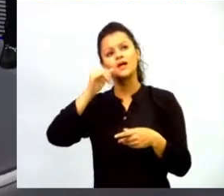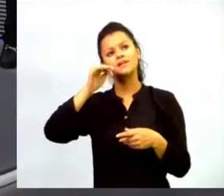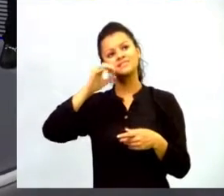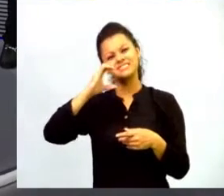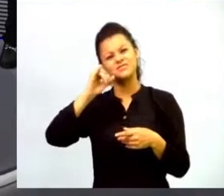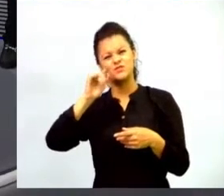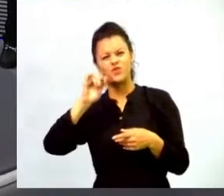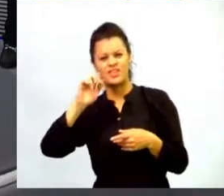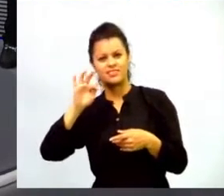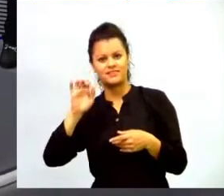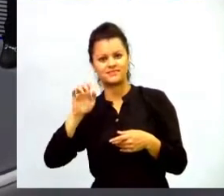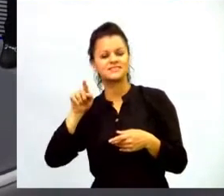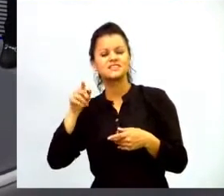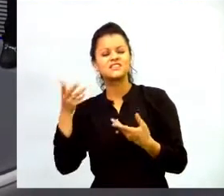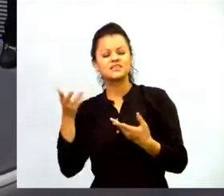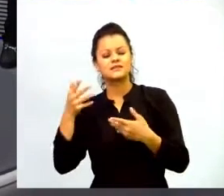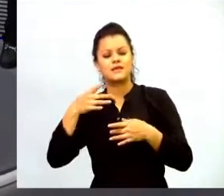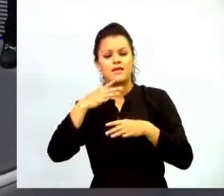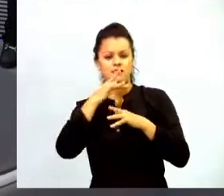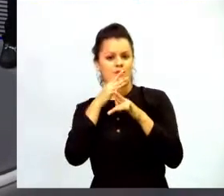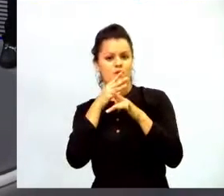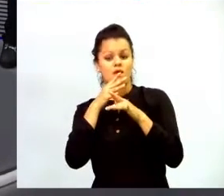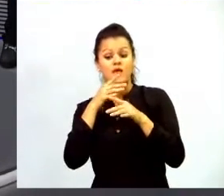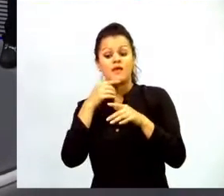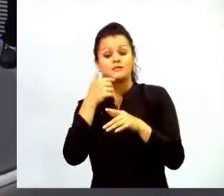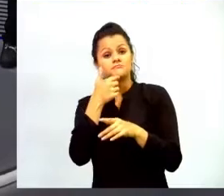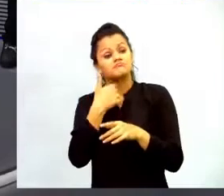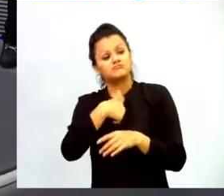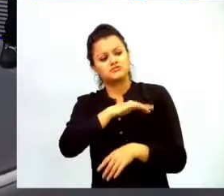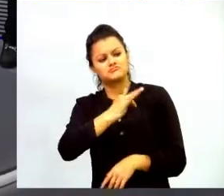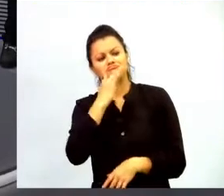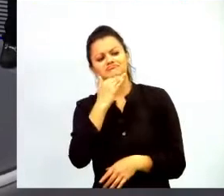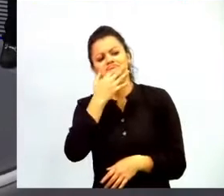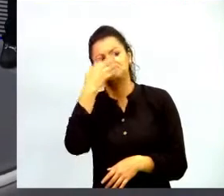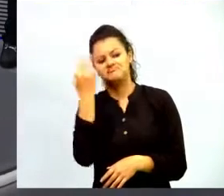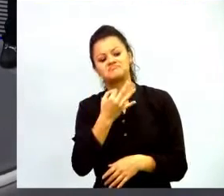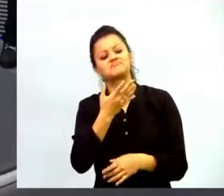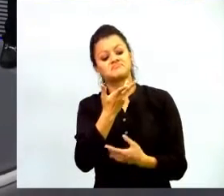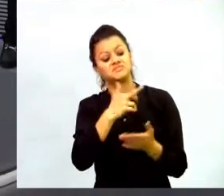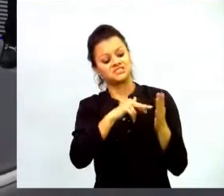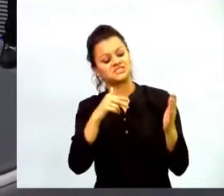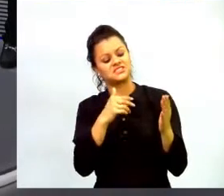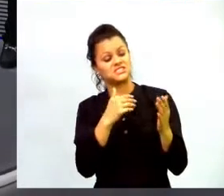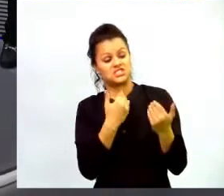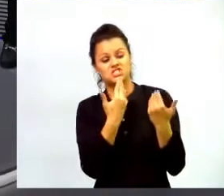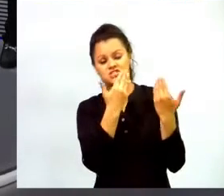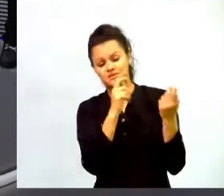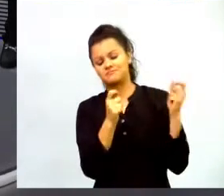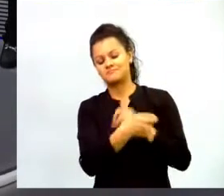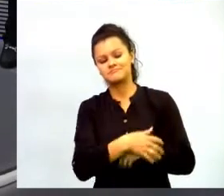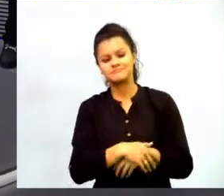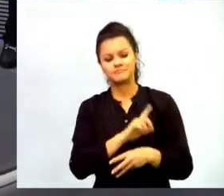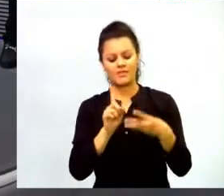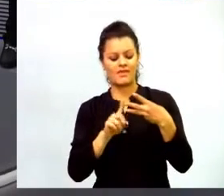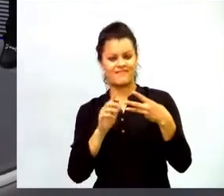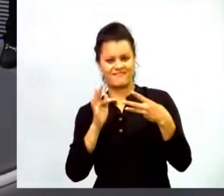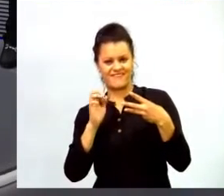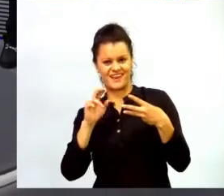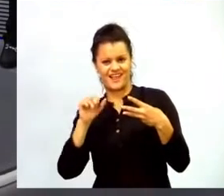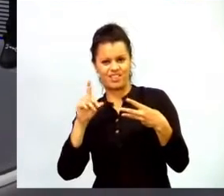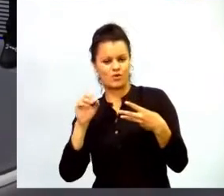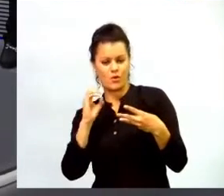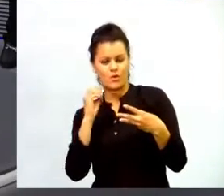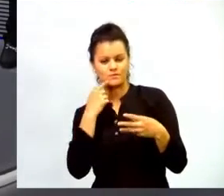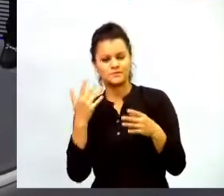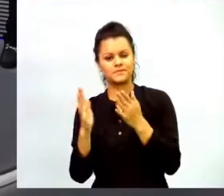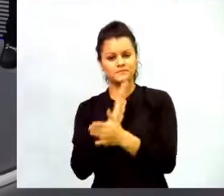somos testigos del cambio que se pueden lograr con las TIC Fernando Giraldo Rendón nos comenta las redes ya fueron